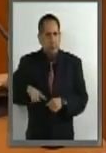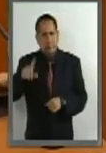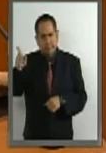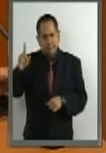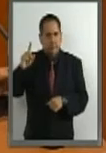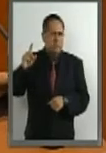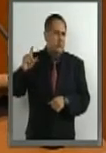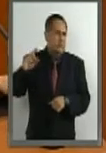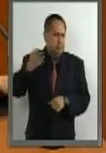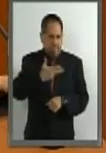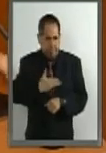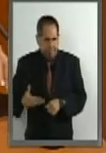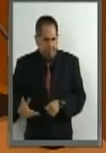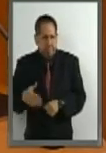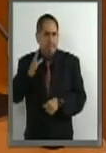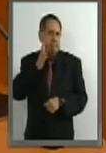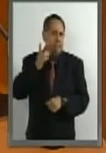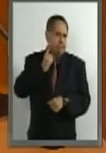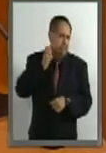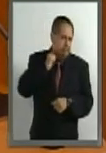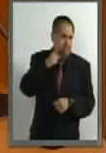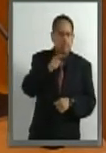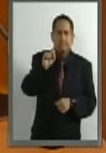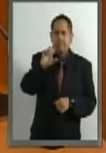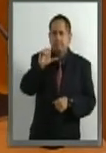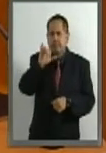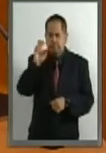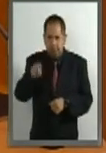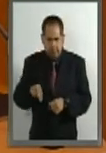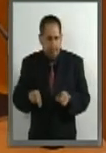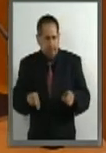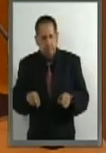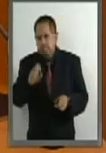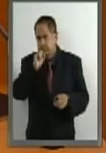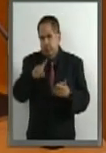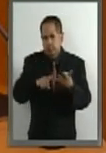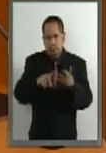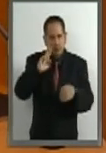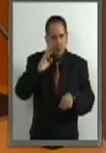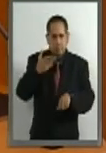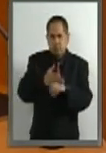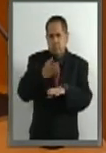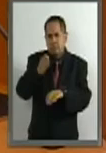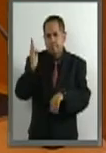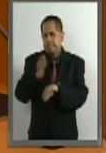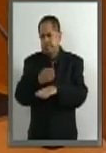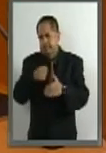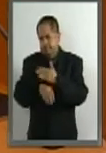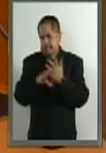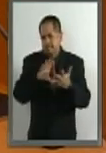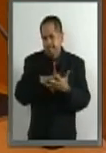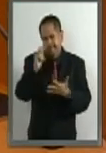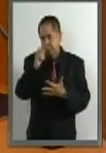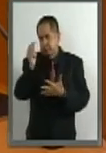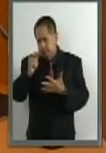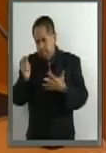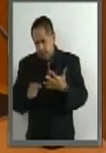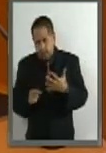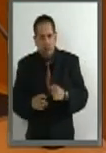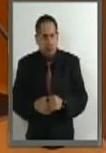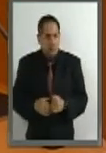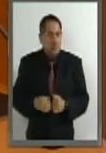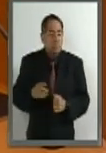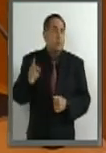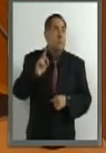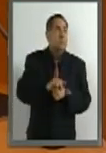sentido y también la situación de las responsabilidades en materia penal. De tal manera que el 18